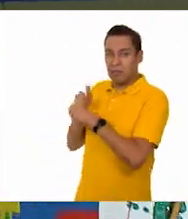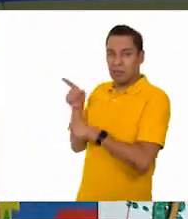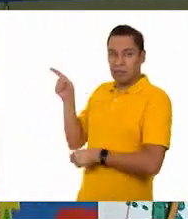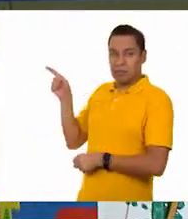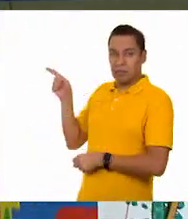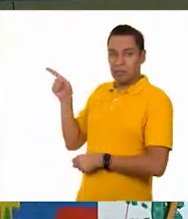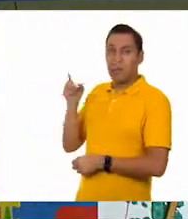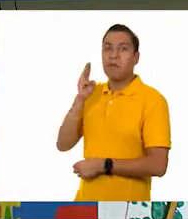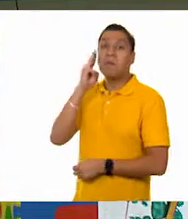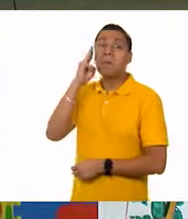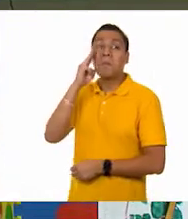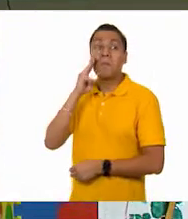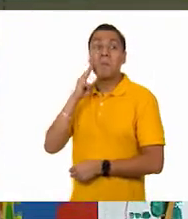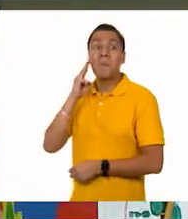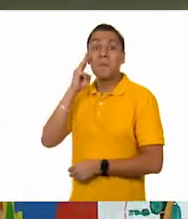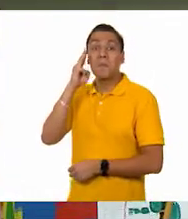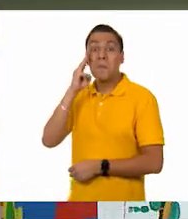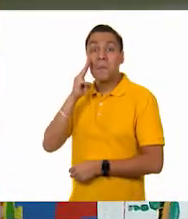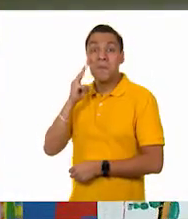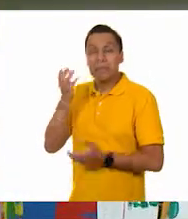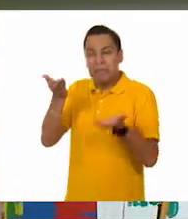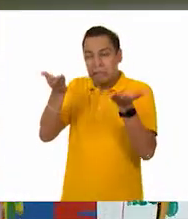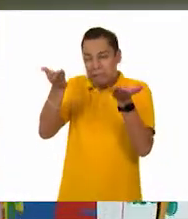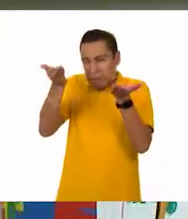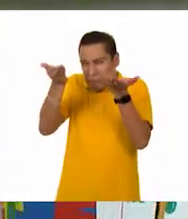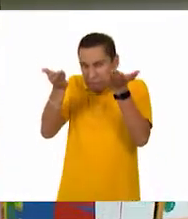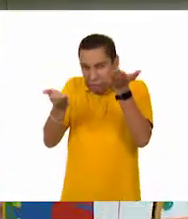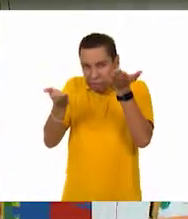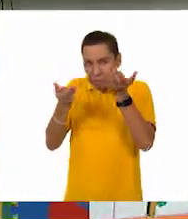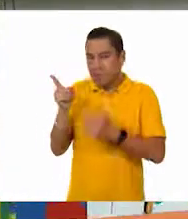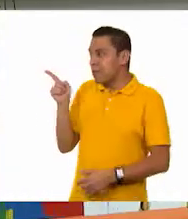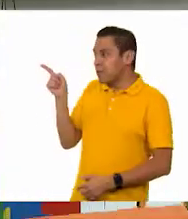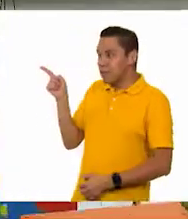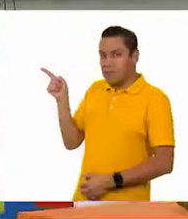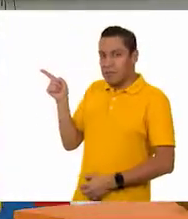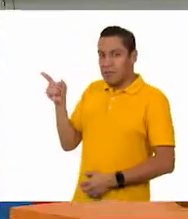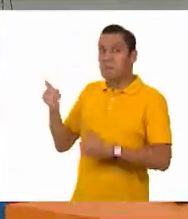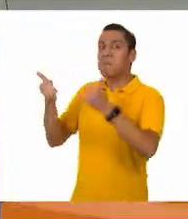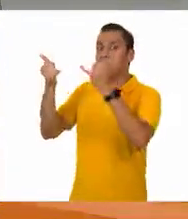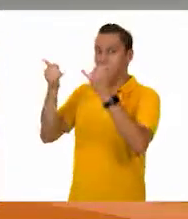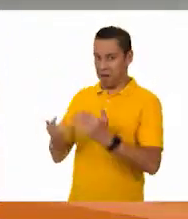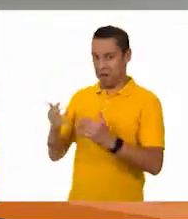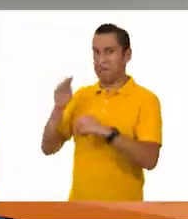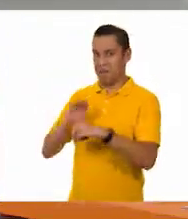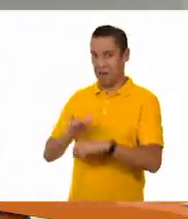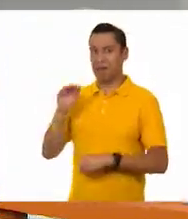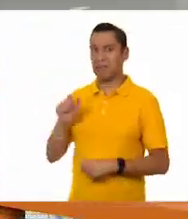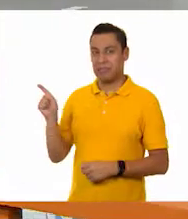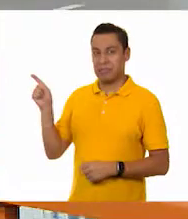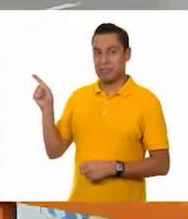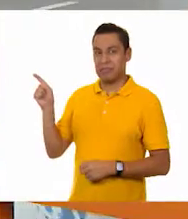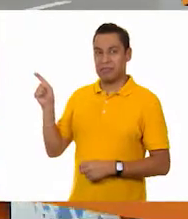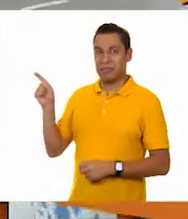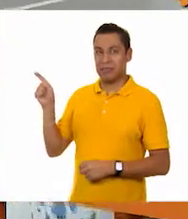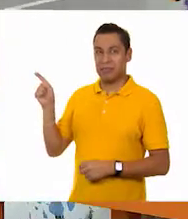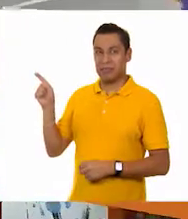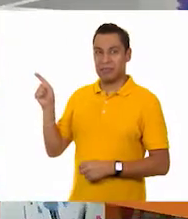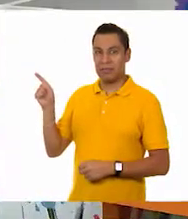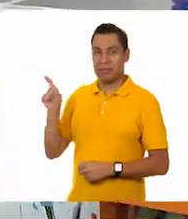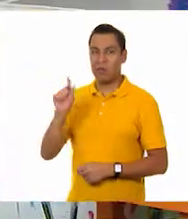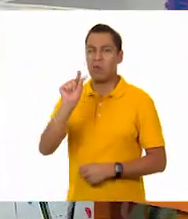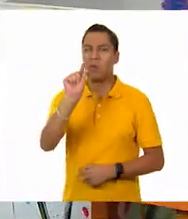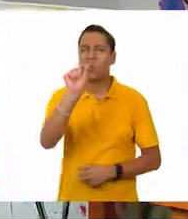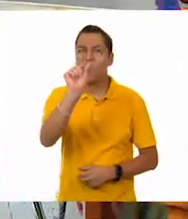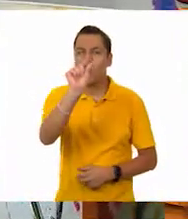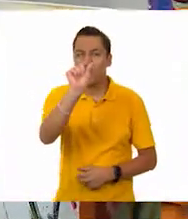que la manzana está un poquito, un poquito más abajo. ¿Lo alcanzan a ver? Sí, un poquito más. Sí, poquito más, sí, poquito, pero muy